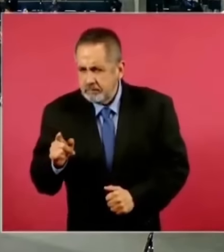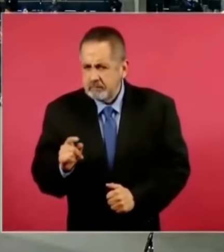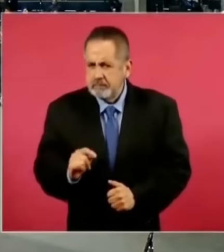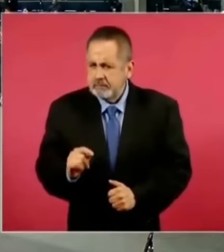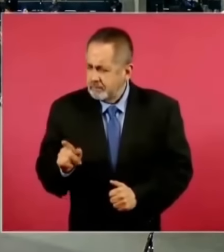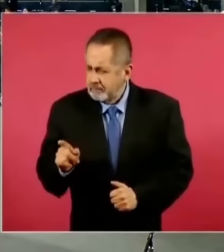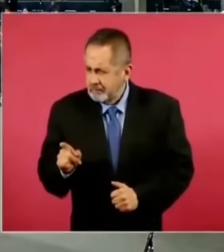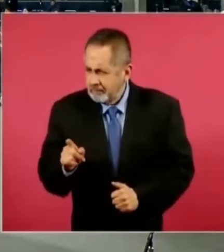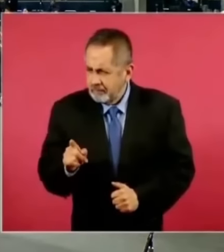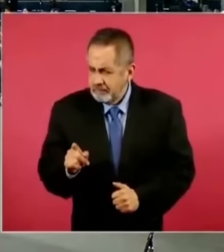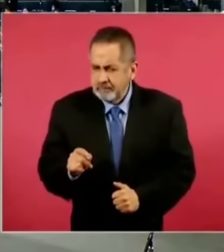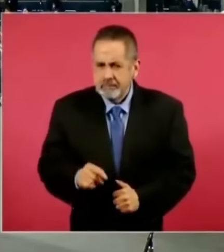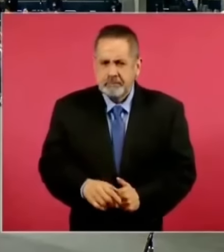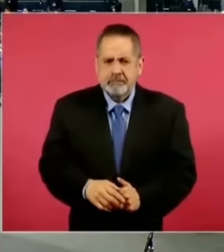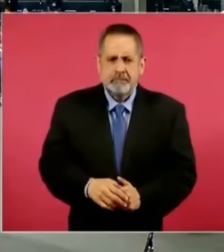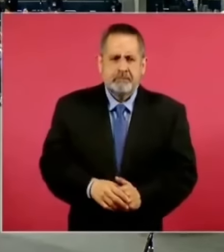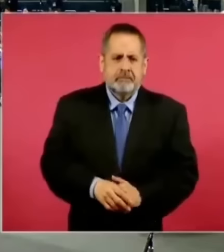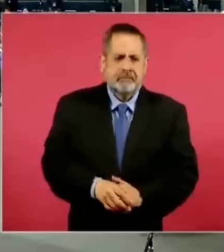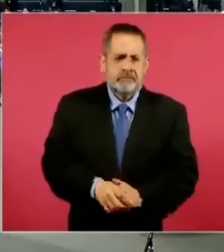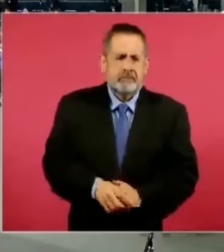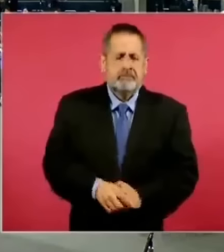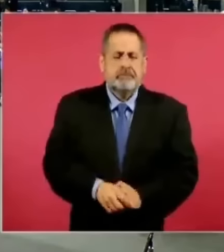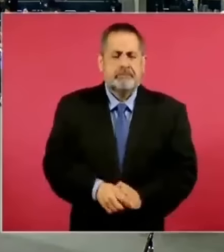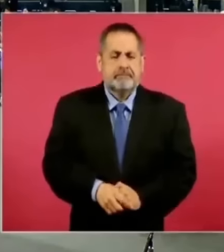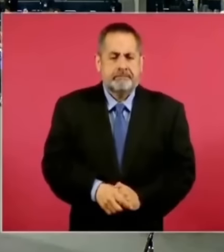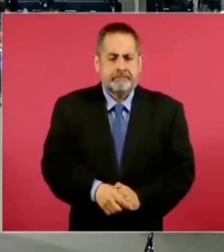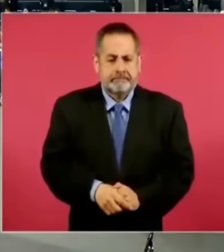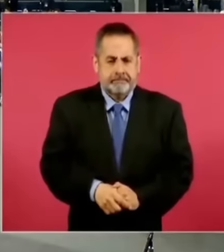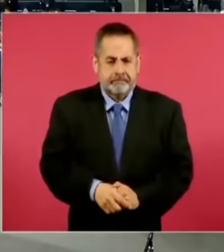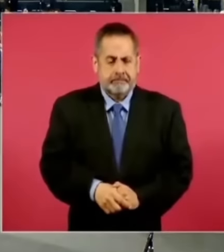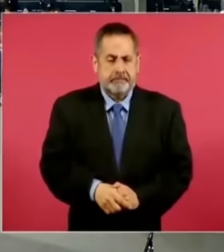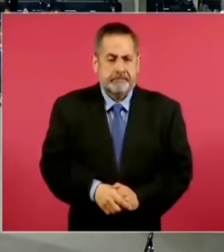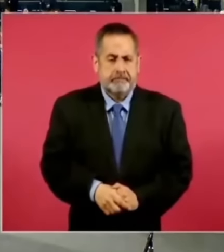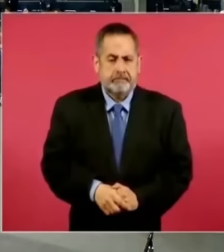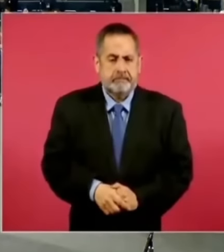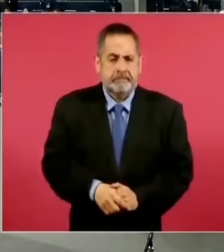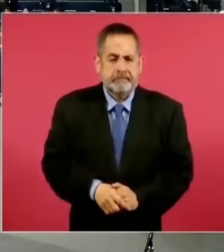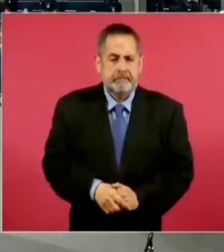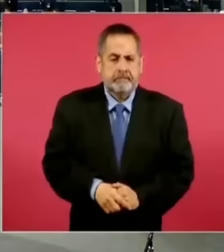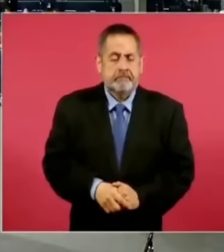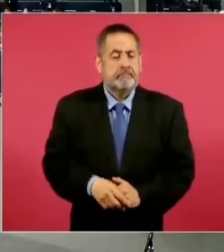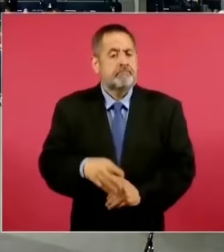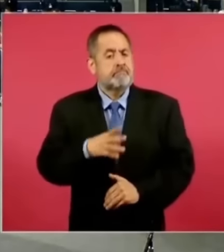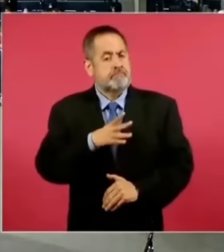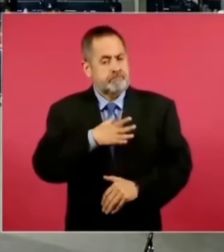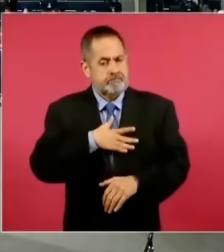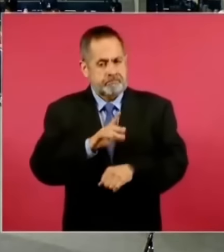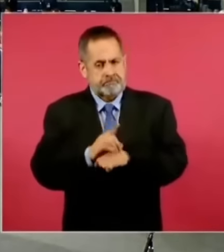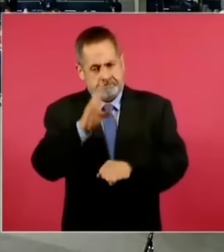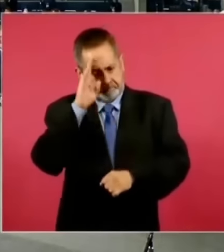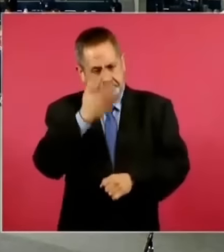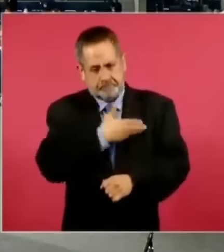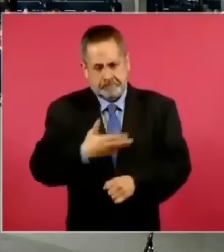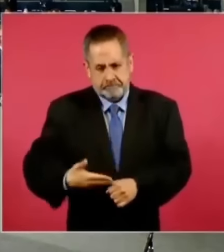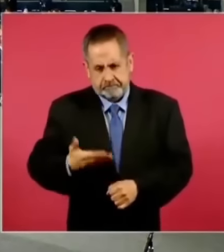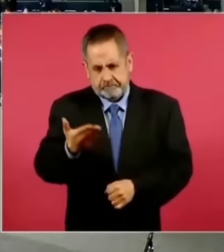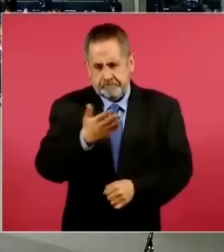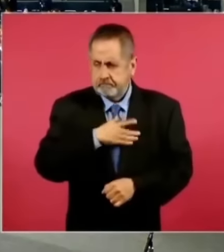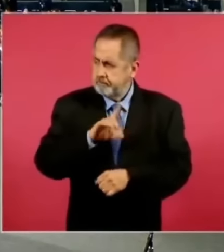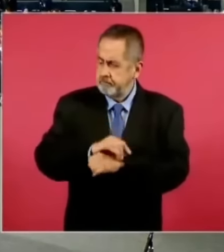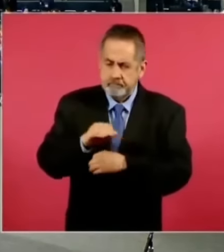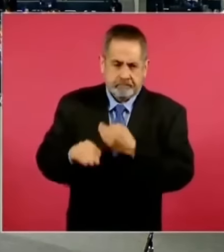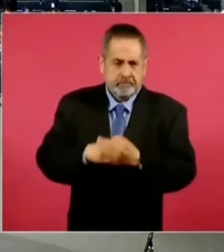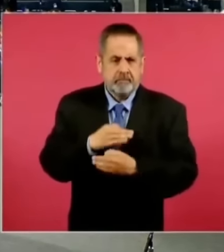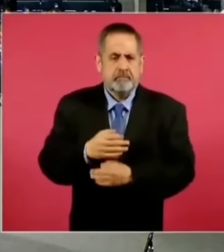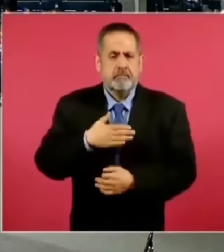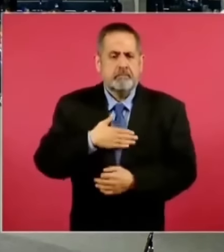Lo de Germán, pero estoy preguntando, lo del acueducto. Ah, sí. Gracias. Buenos días, señor presidente. Buenos días a todas y a todos. Diego